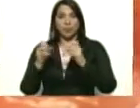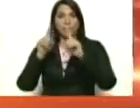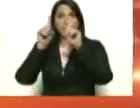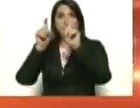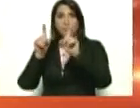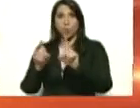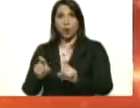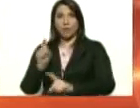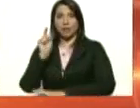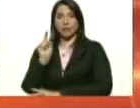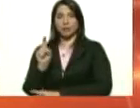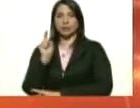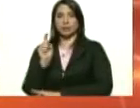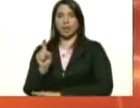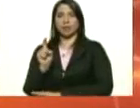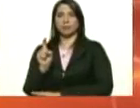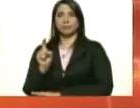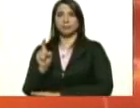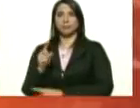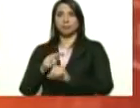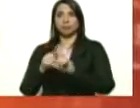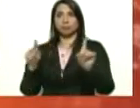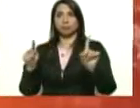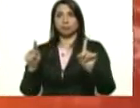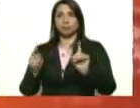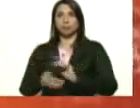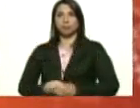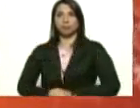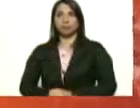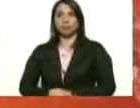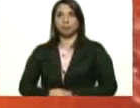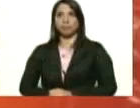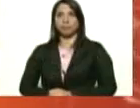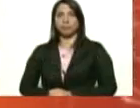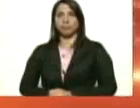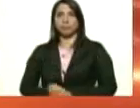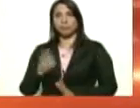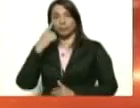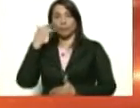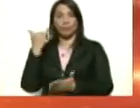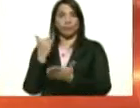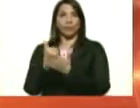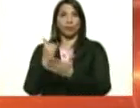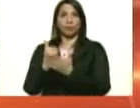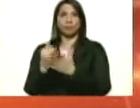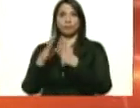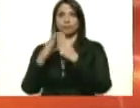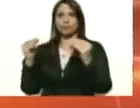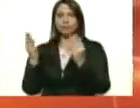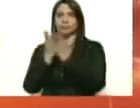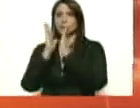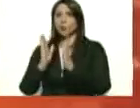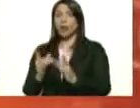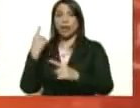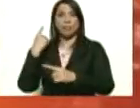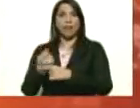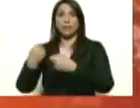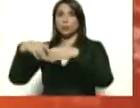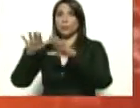necesarias para ver que todas estas academias están suspendidas,